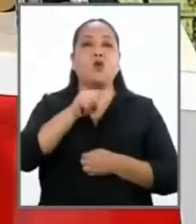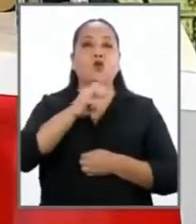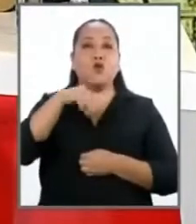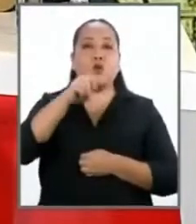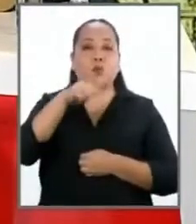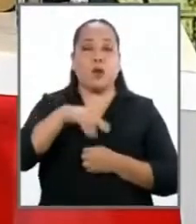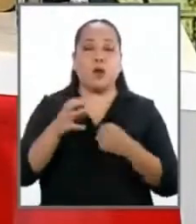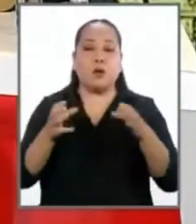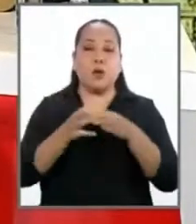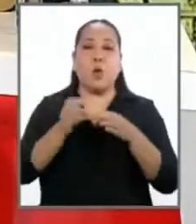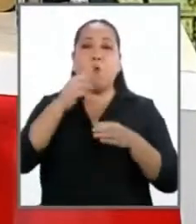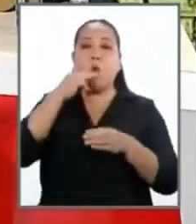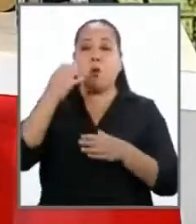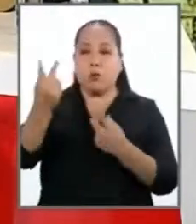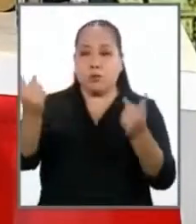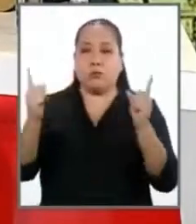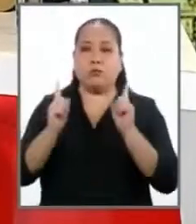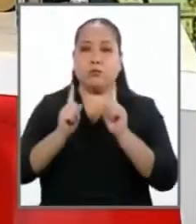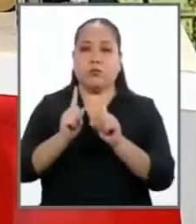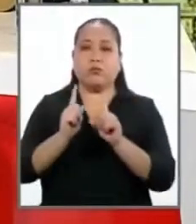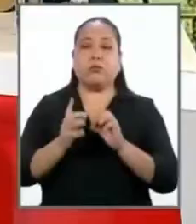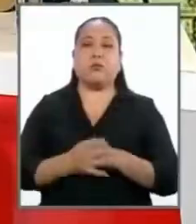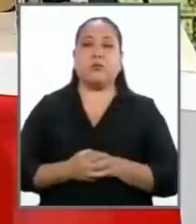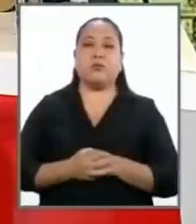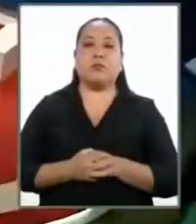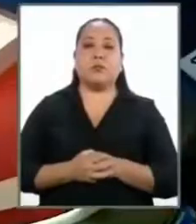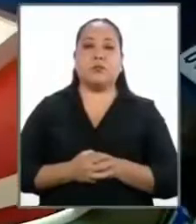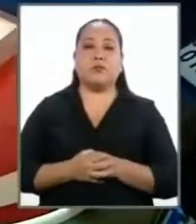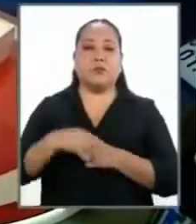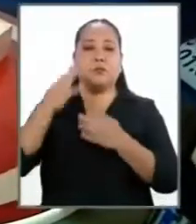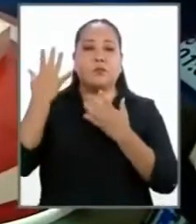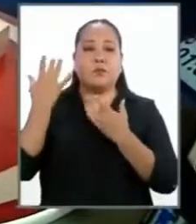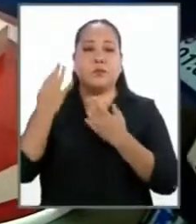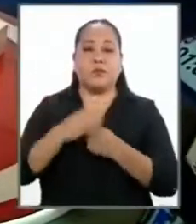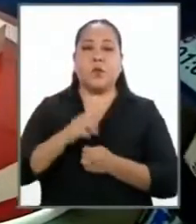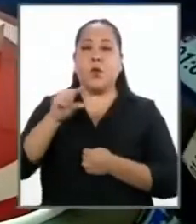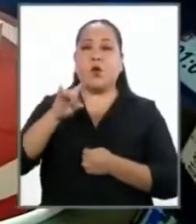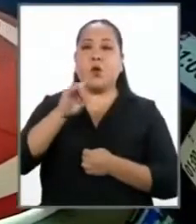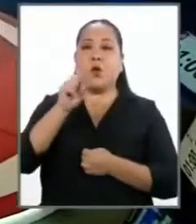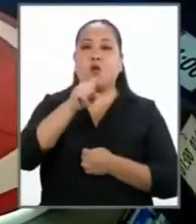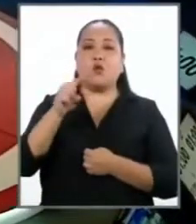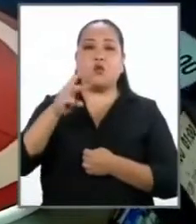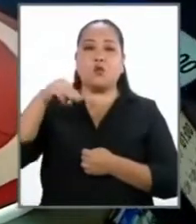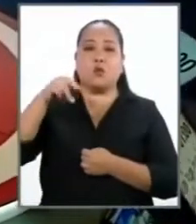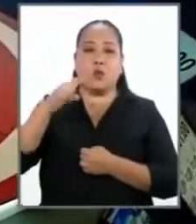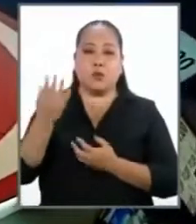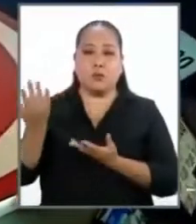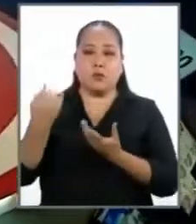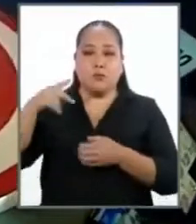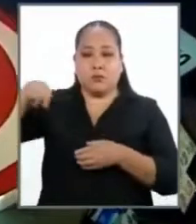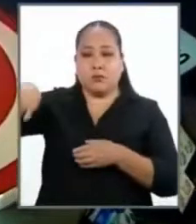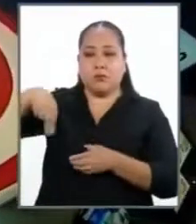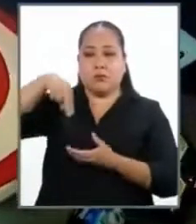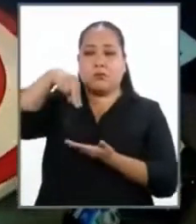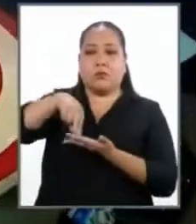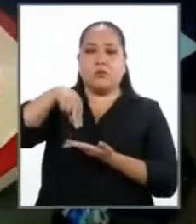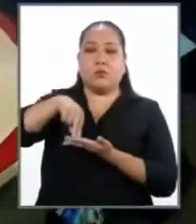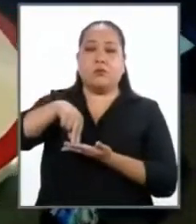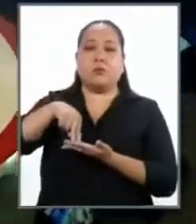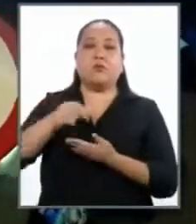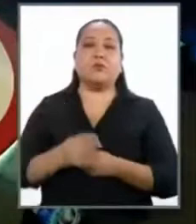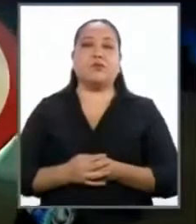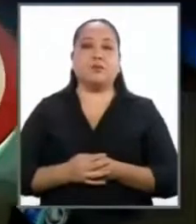del Partido Morado. Para que pasen adelante. Vamos a esperar que el señor Guzmán se ubique en la locación